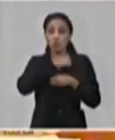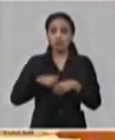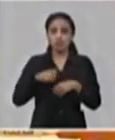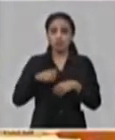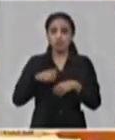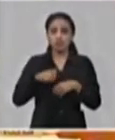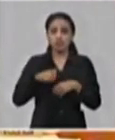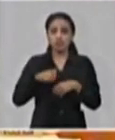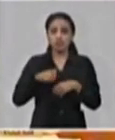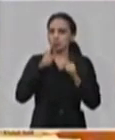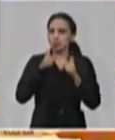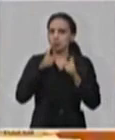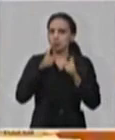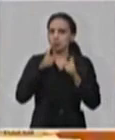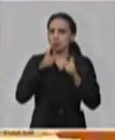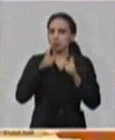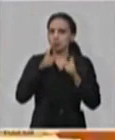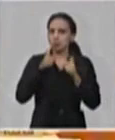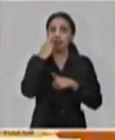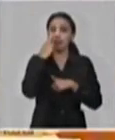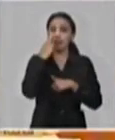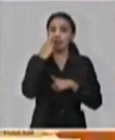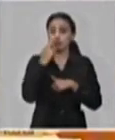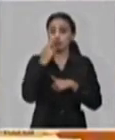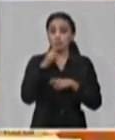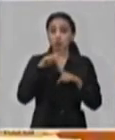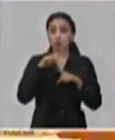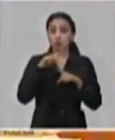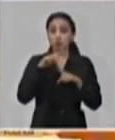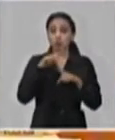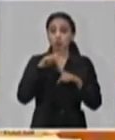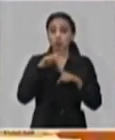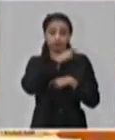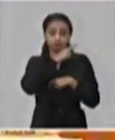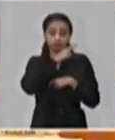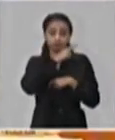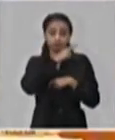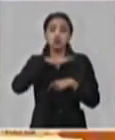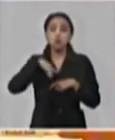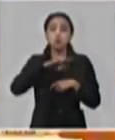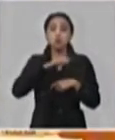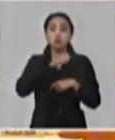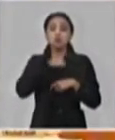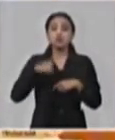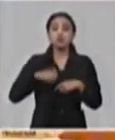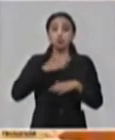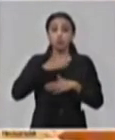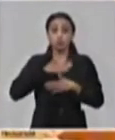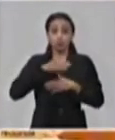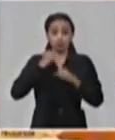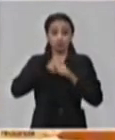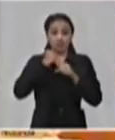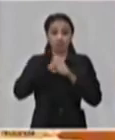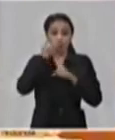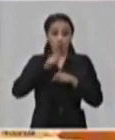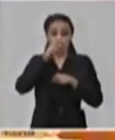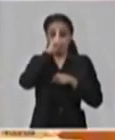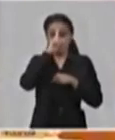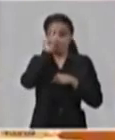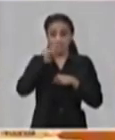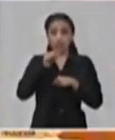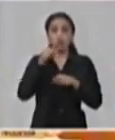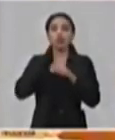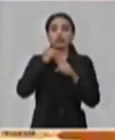con resultados y un reconocimiento por parte del pueblo chino. Nuestro propio personal que